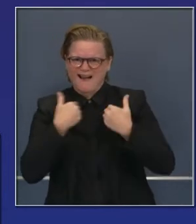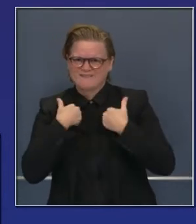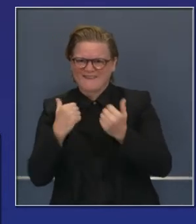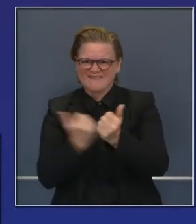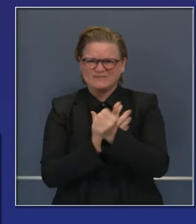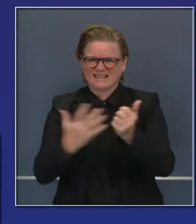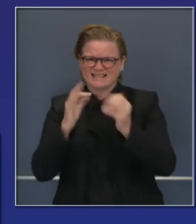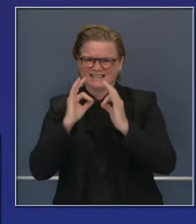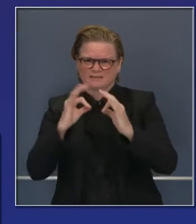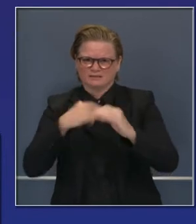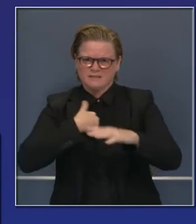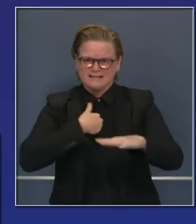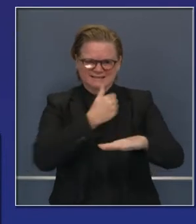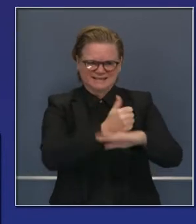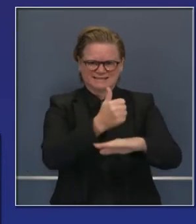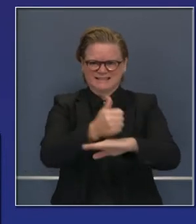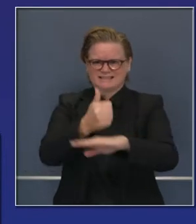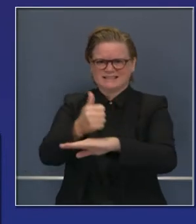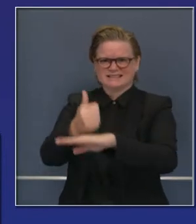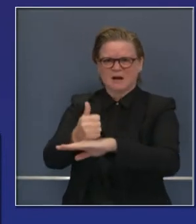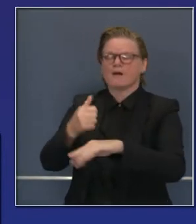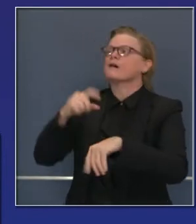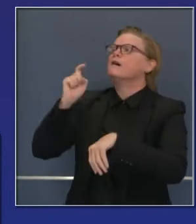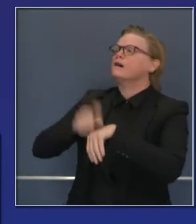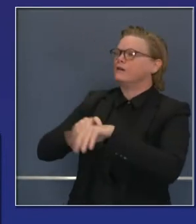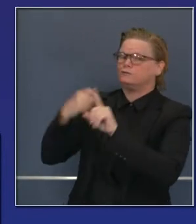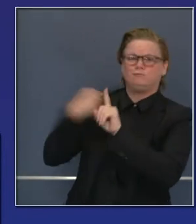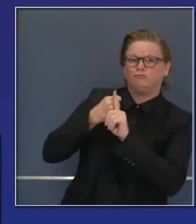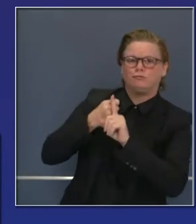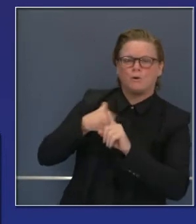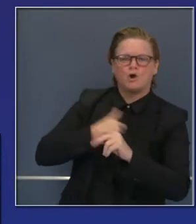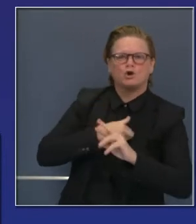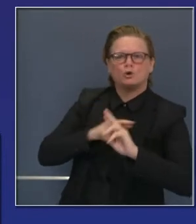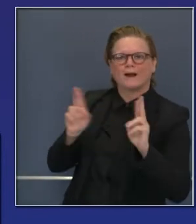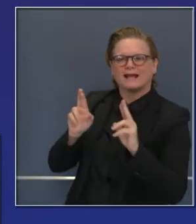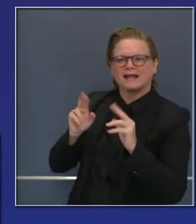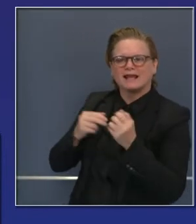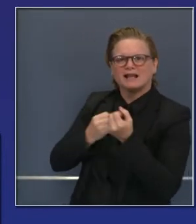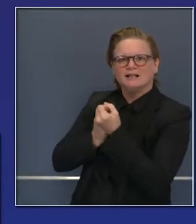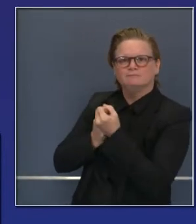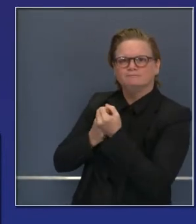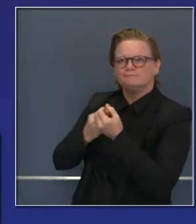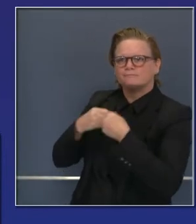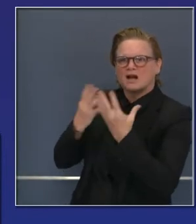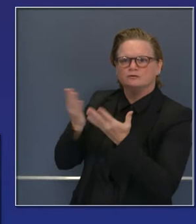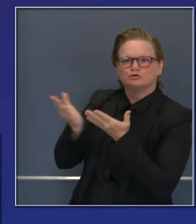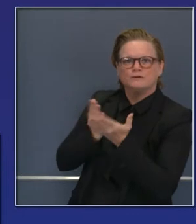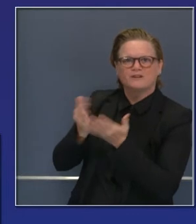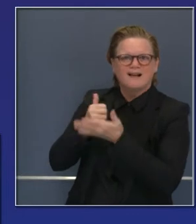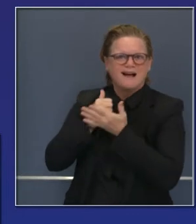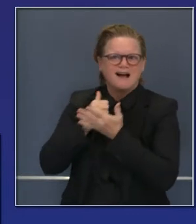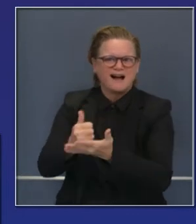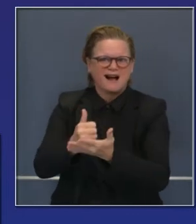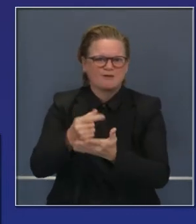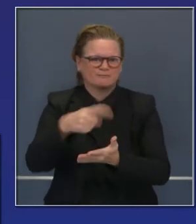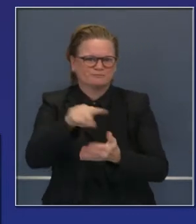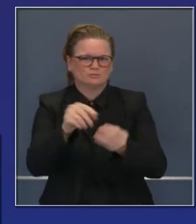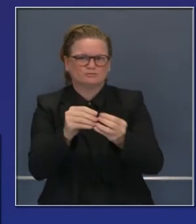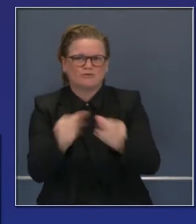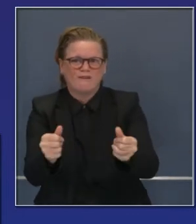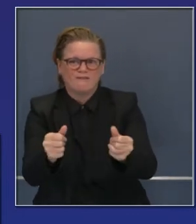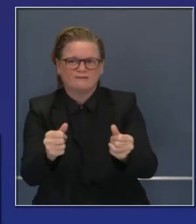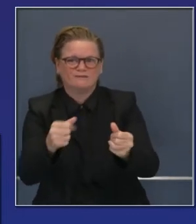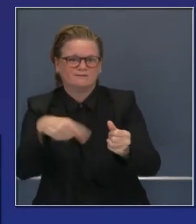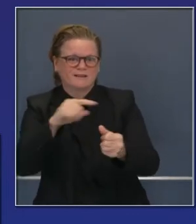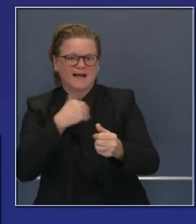camas necesarias para que tengan el papeleo necesario y que los hospitales puedan hacer todo lo que puedan hacer por esos pacientes